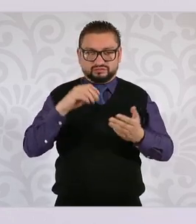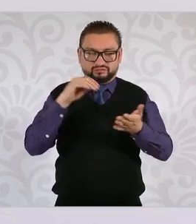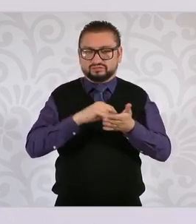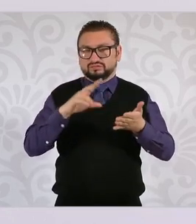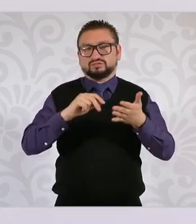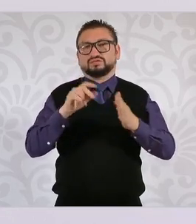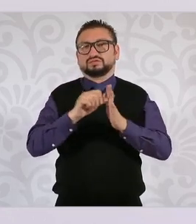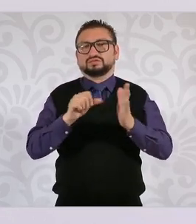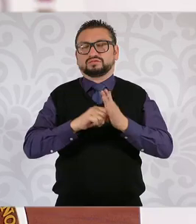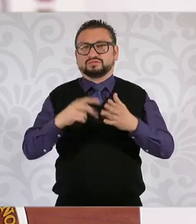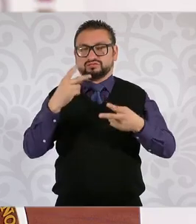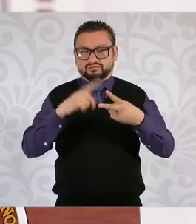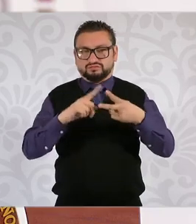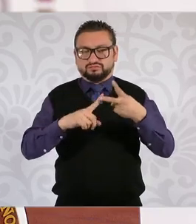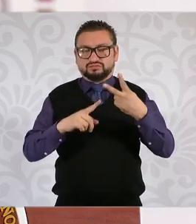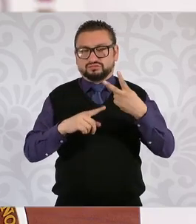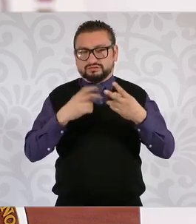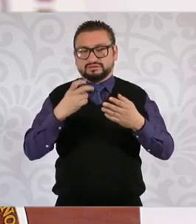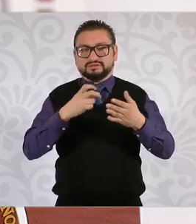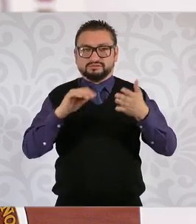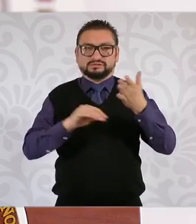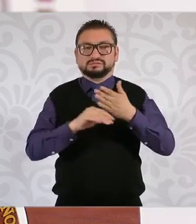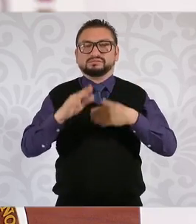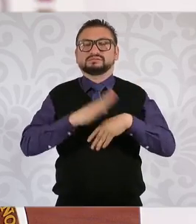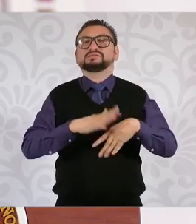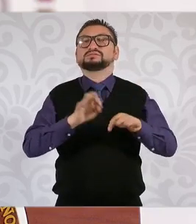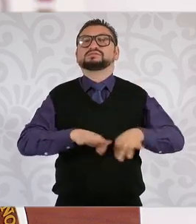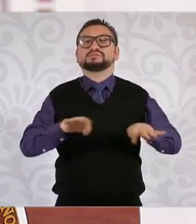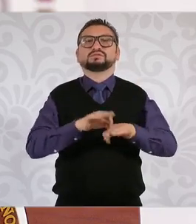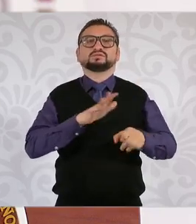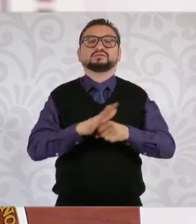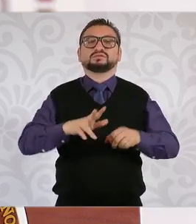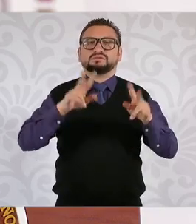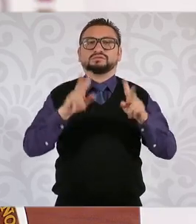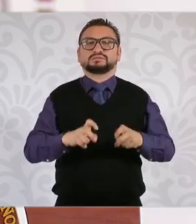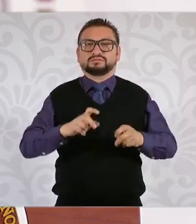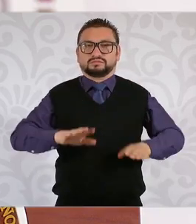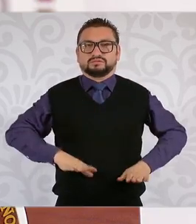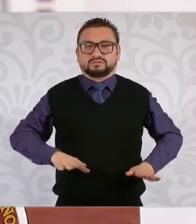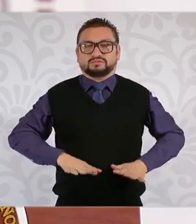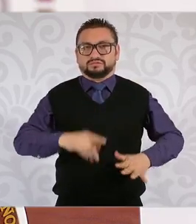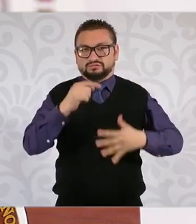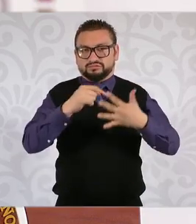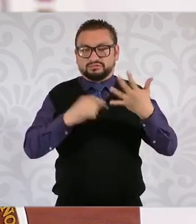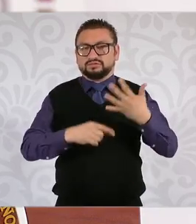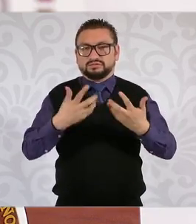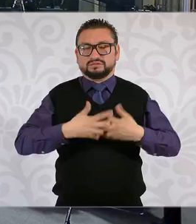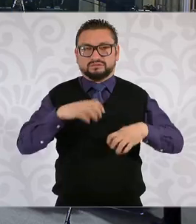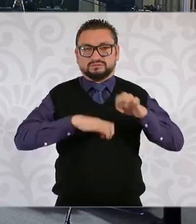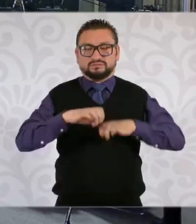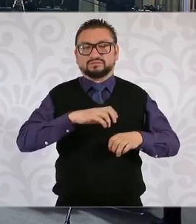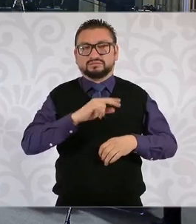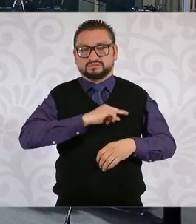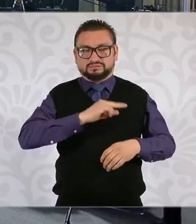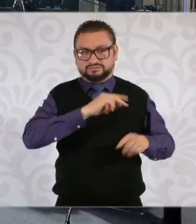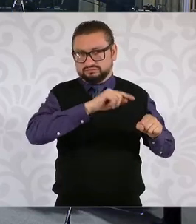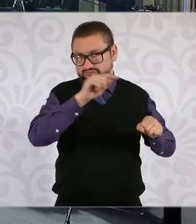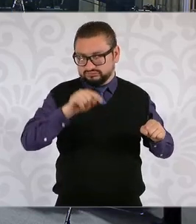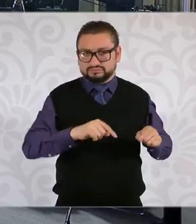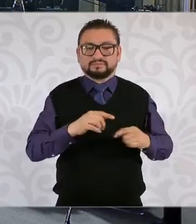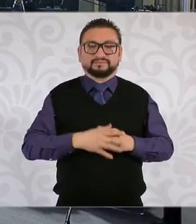donde de lo que se habla principalmente es de las características de las empresas públicas.